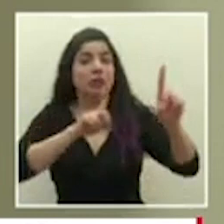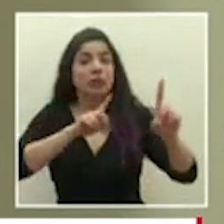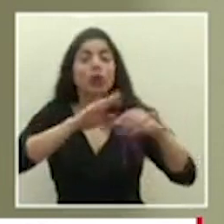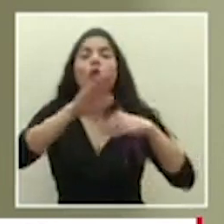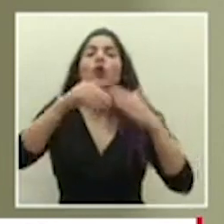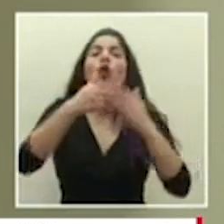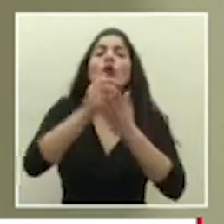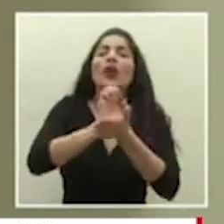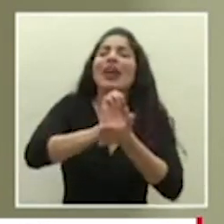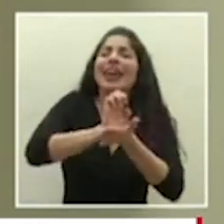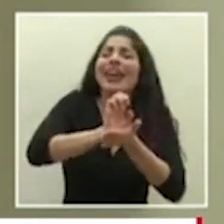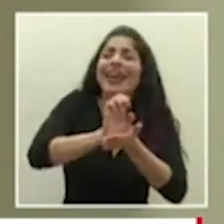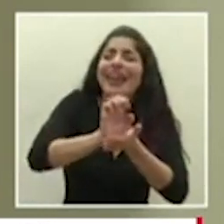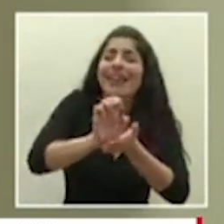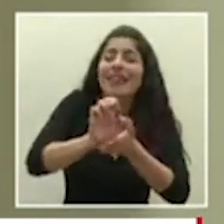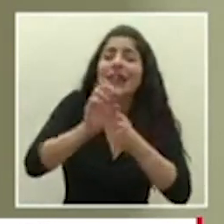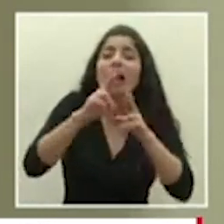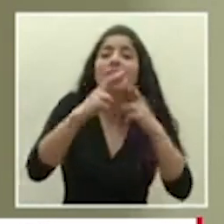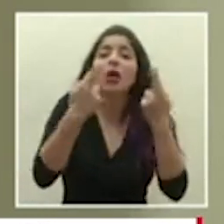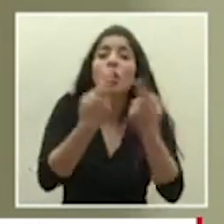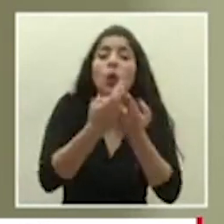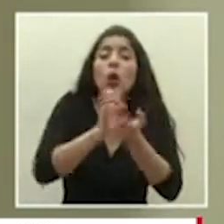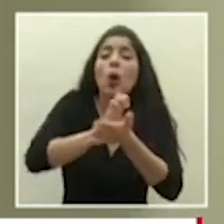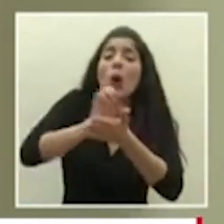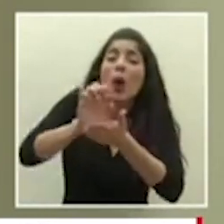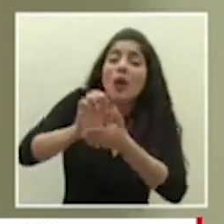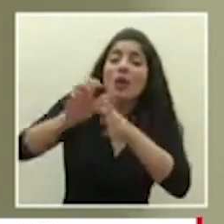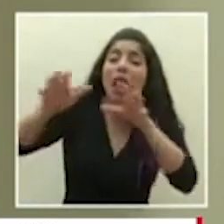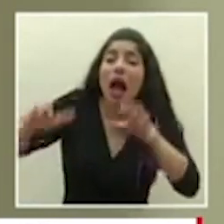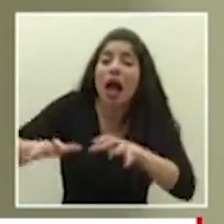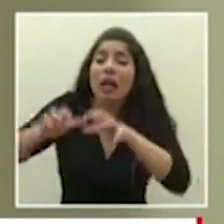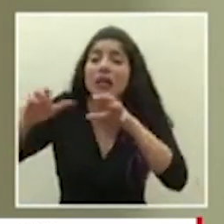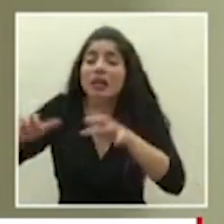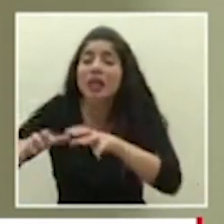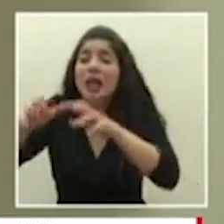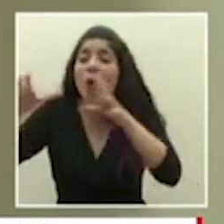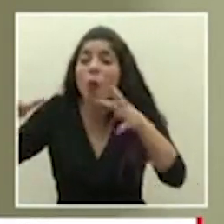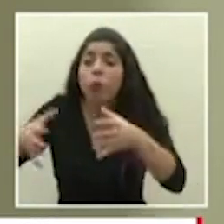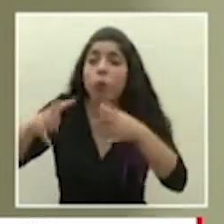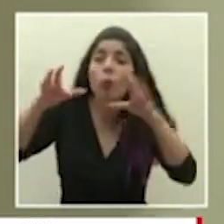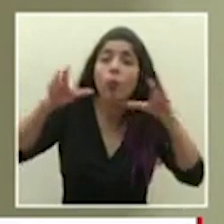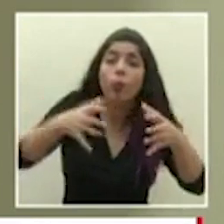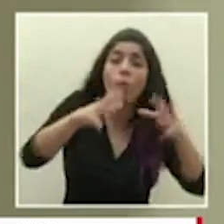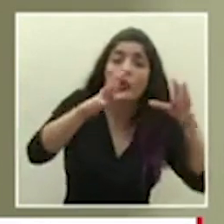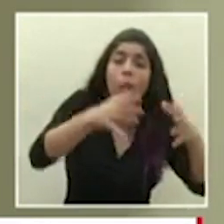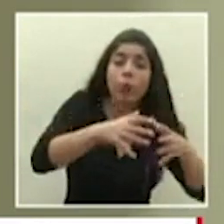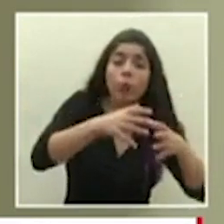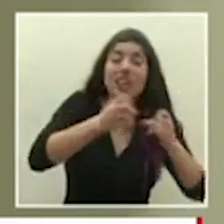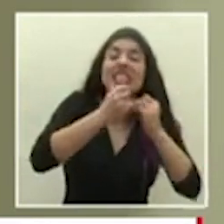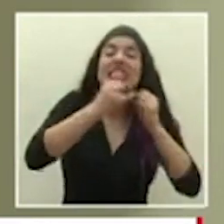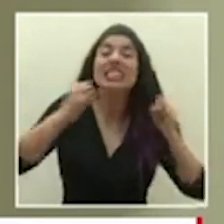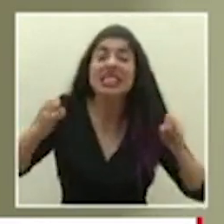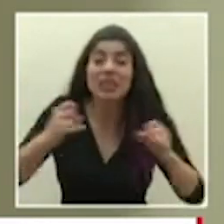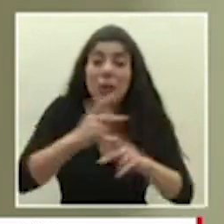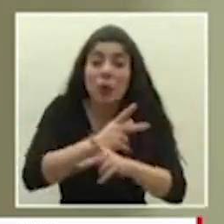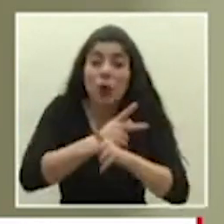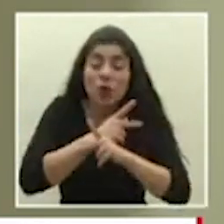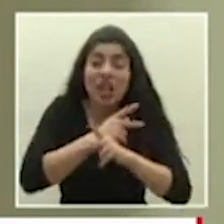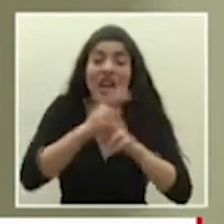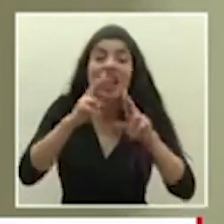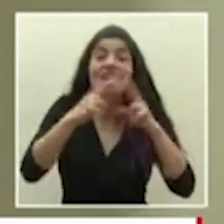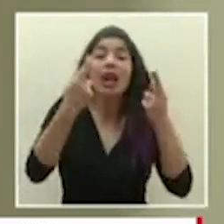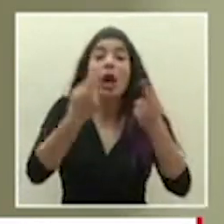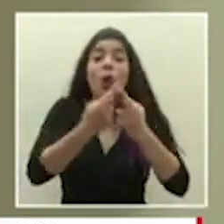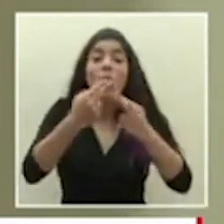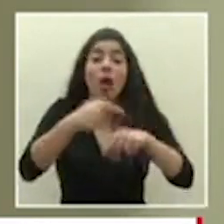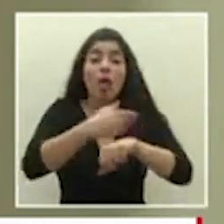es evitar al máximo las reuniones o actividades que agrupen muchas personas sin medidas de protección reuniones que duren más